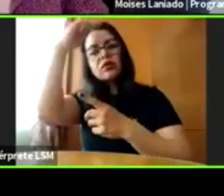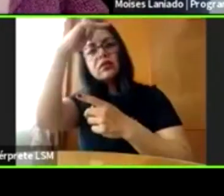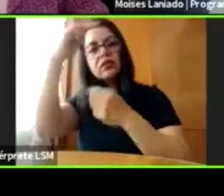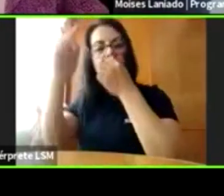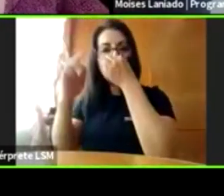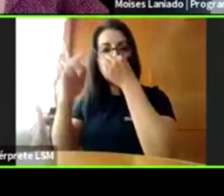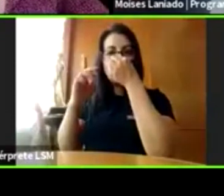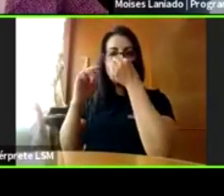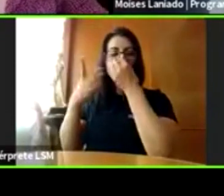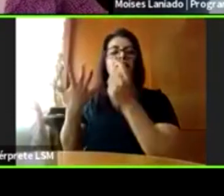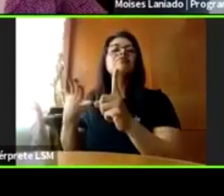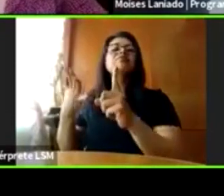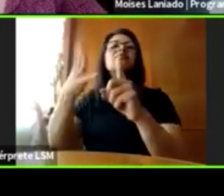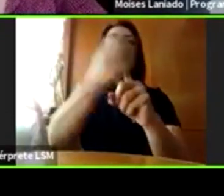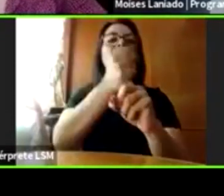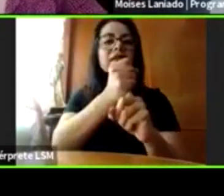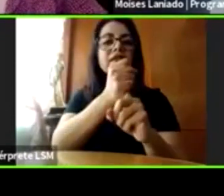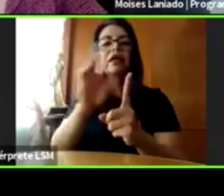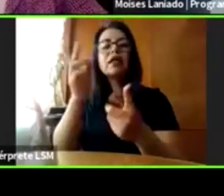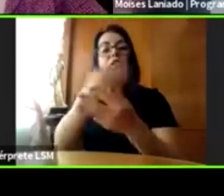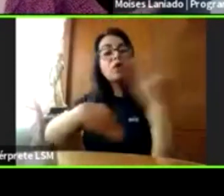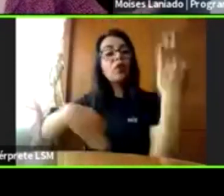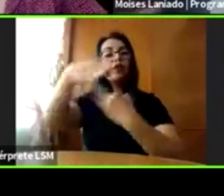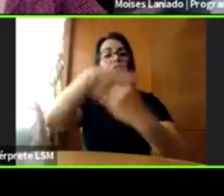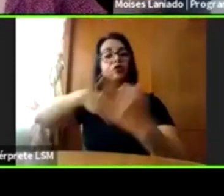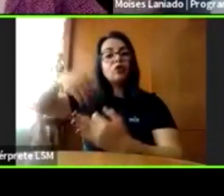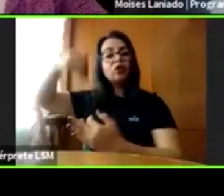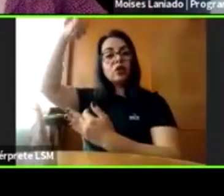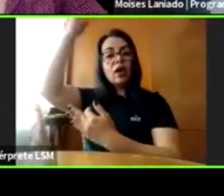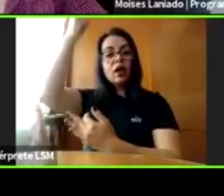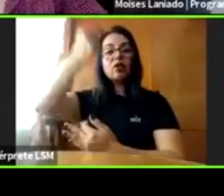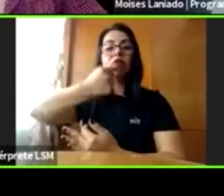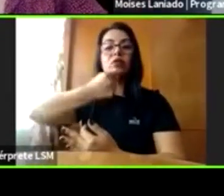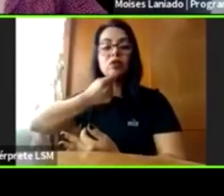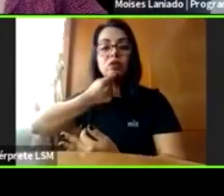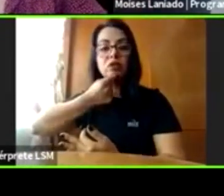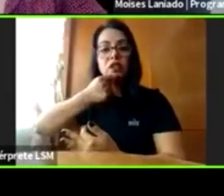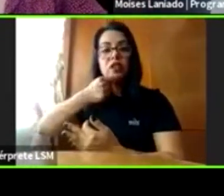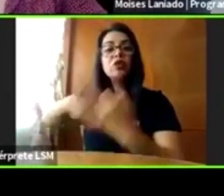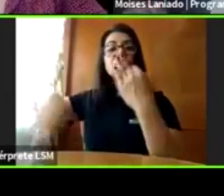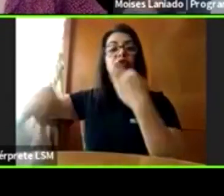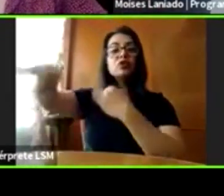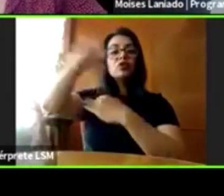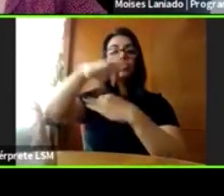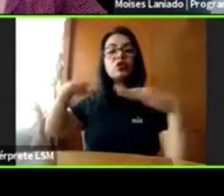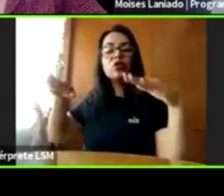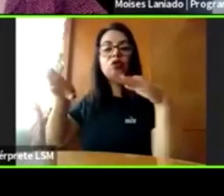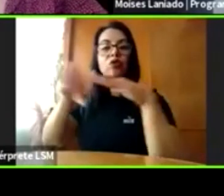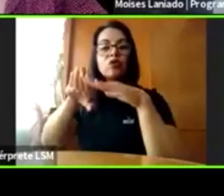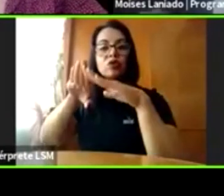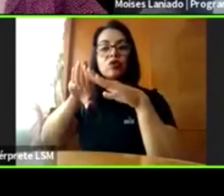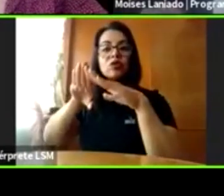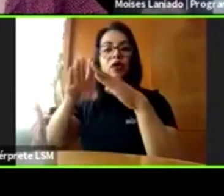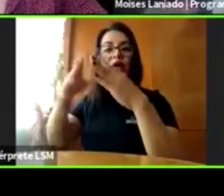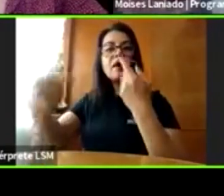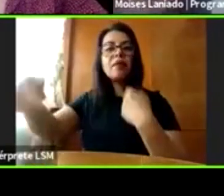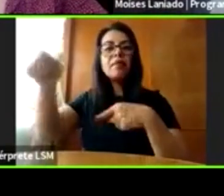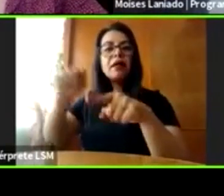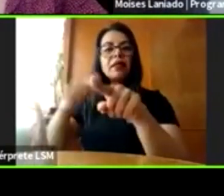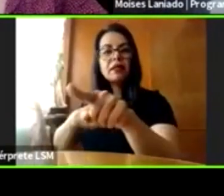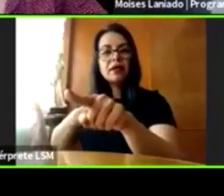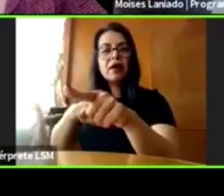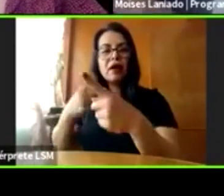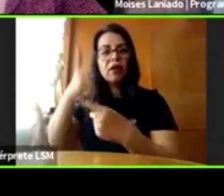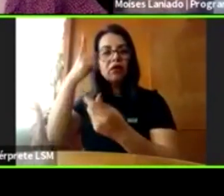los adultos y los niños generen cierta empatía, no nada más que se dediquen a, por ejemplo, a